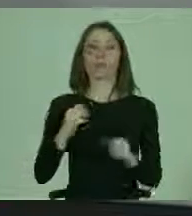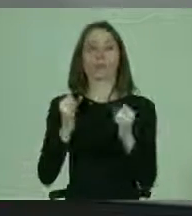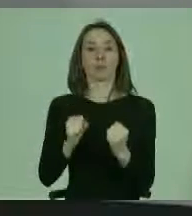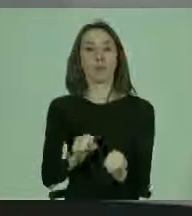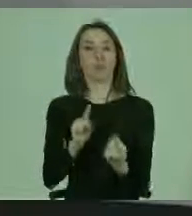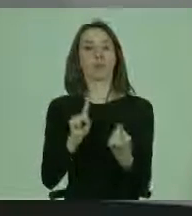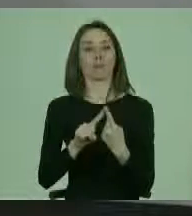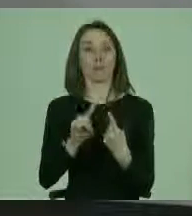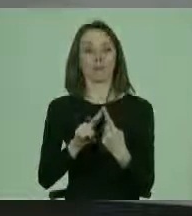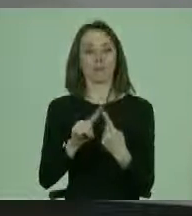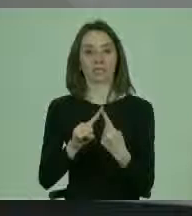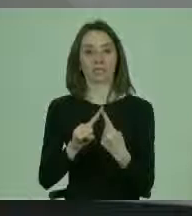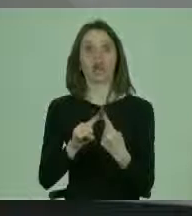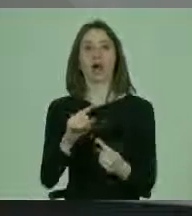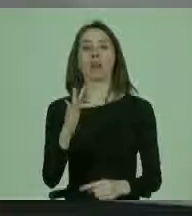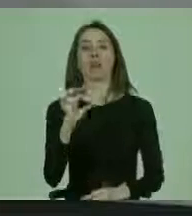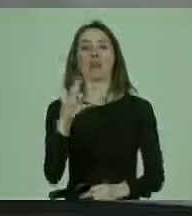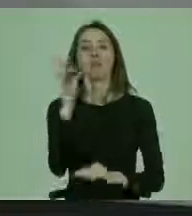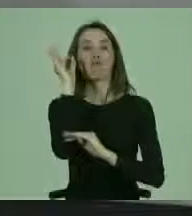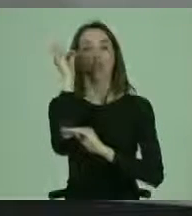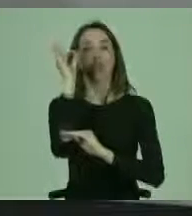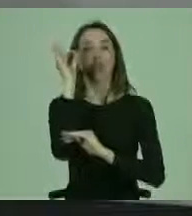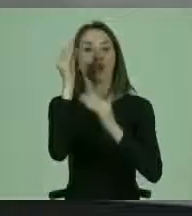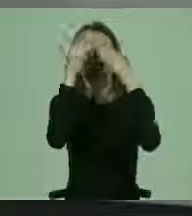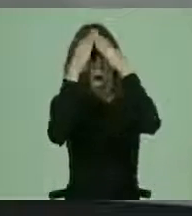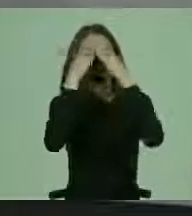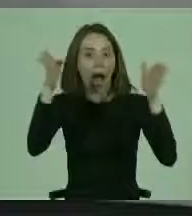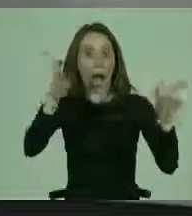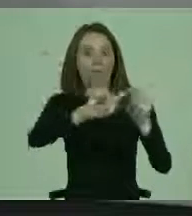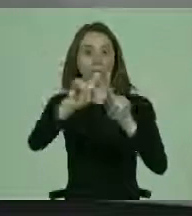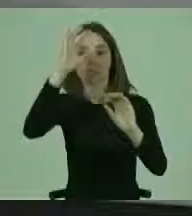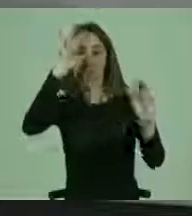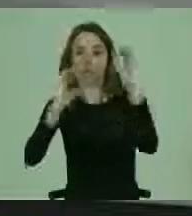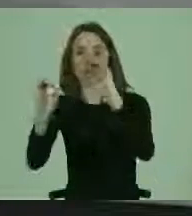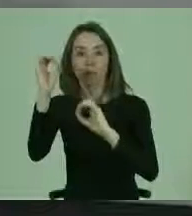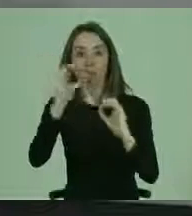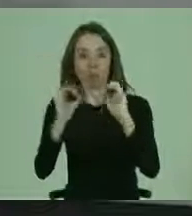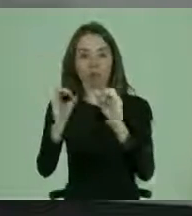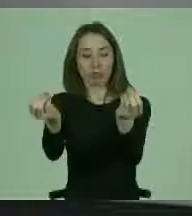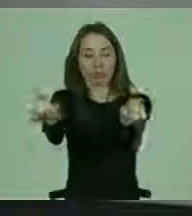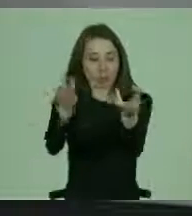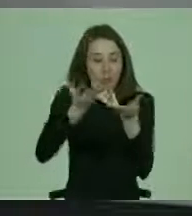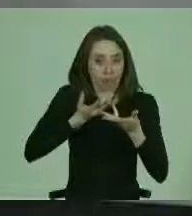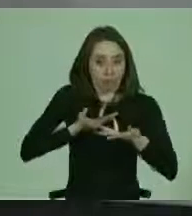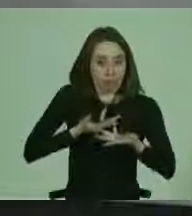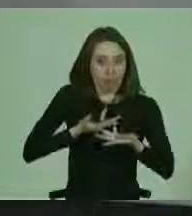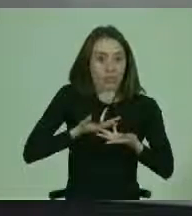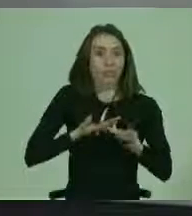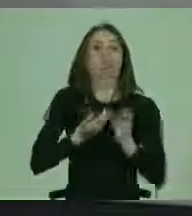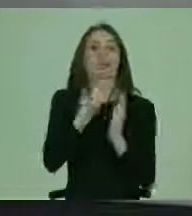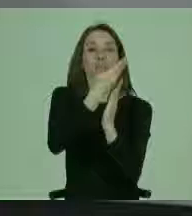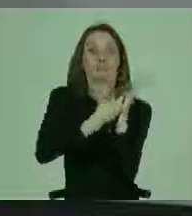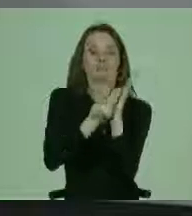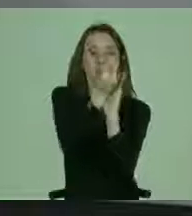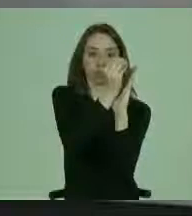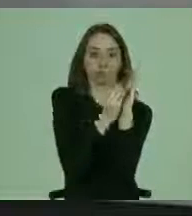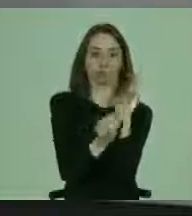participar en estos foros amplios, pluralistas, entregando su opinión, haciendo documentos,